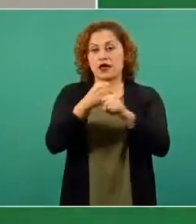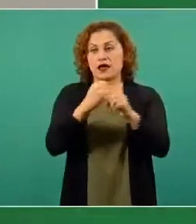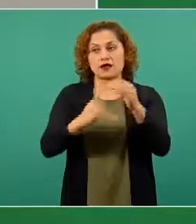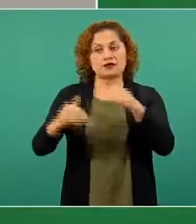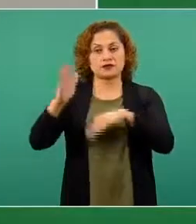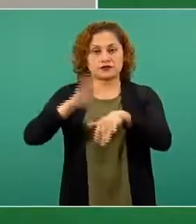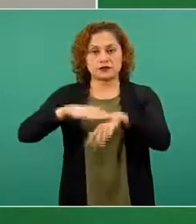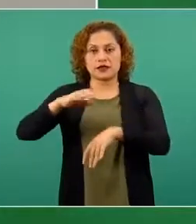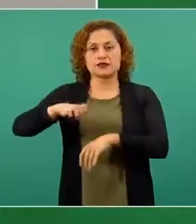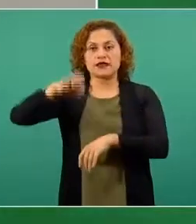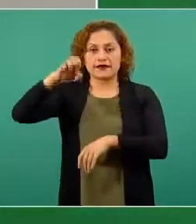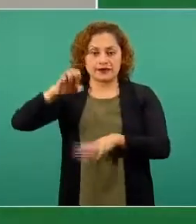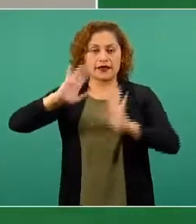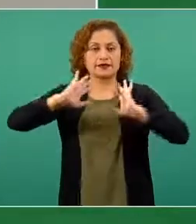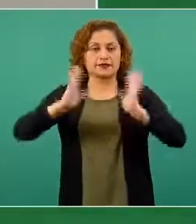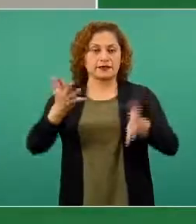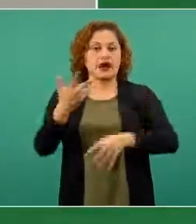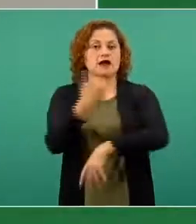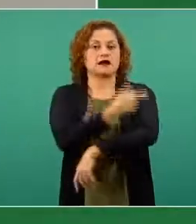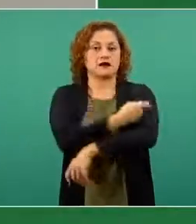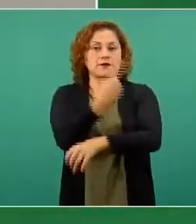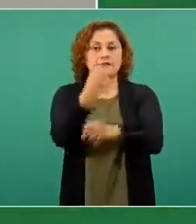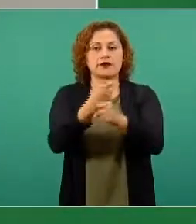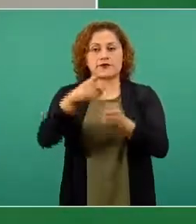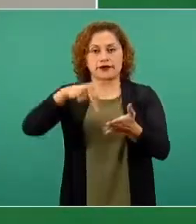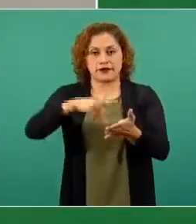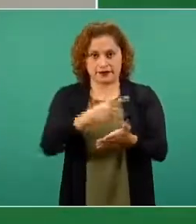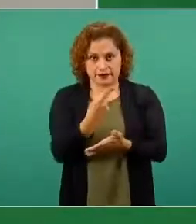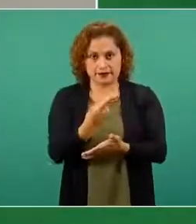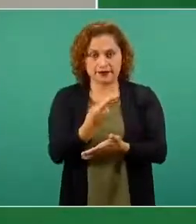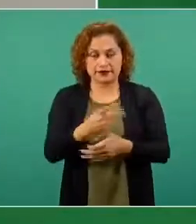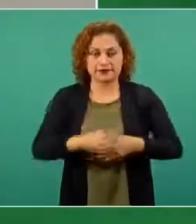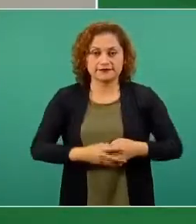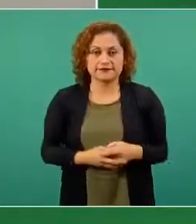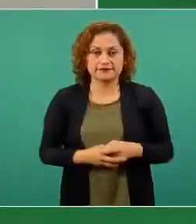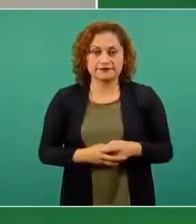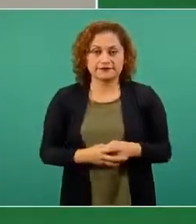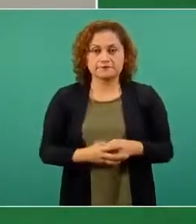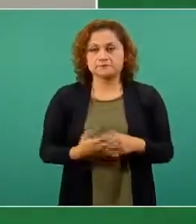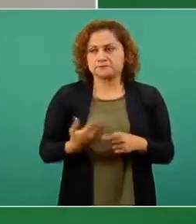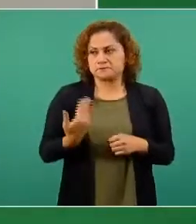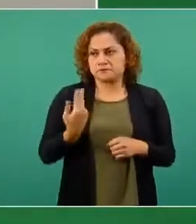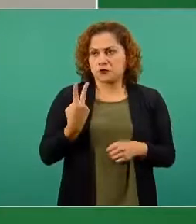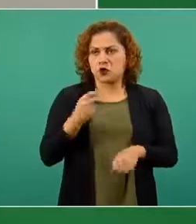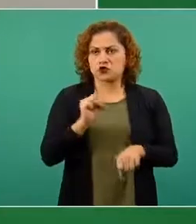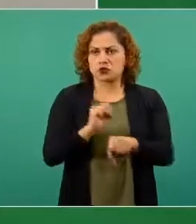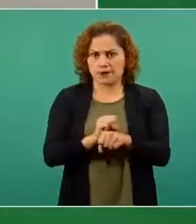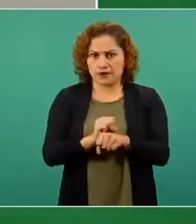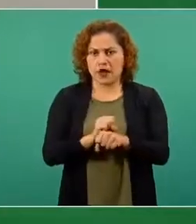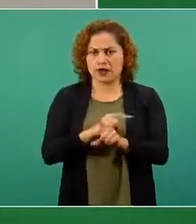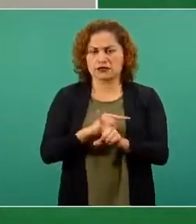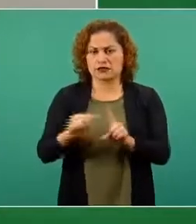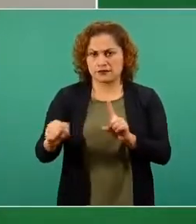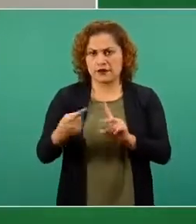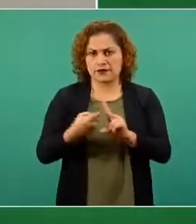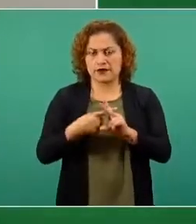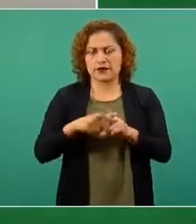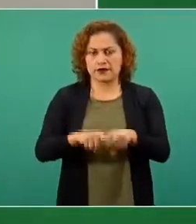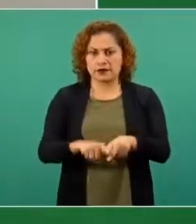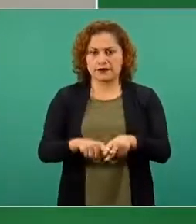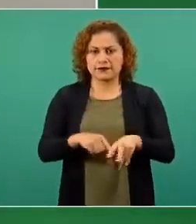que han podido accesar ya a una primera dosis en relación a estas últimas dos semanas, dos semanas y media que inició